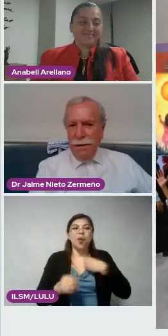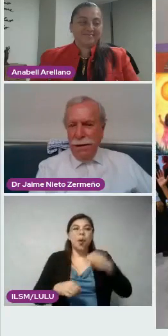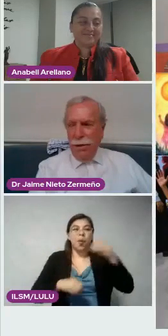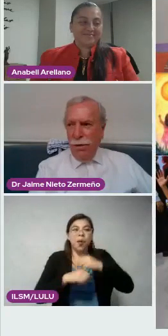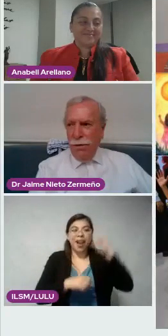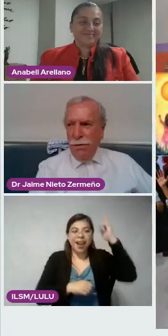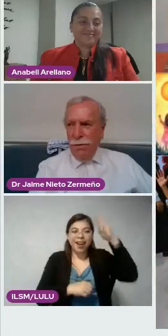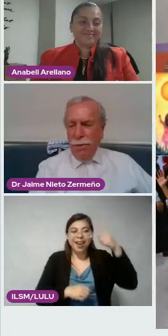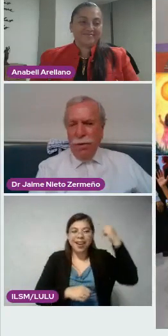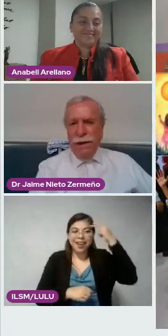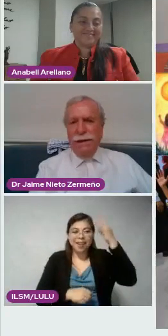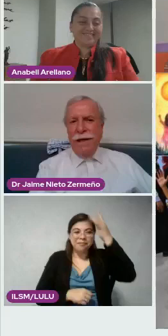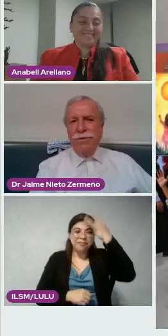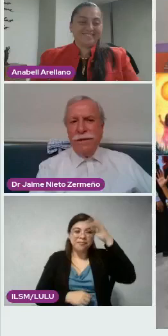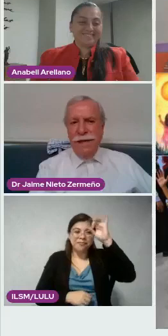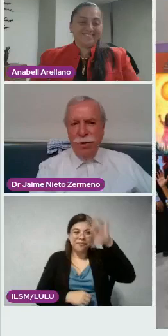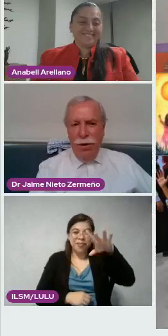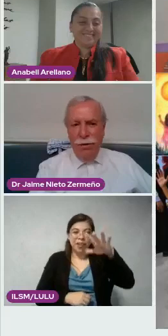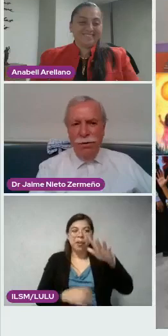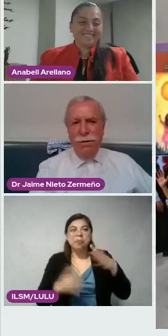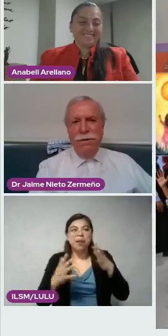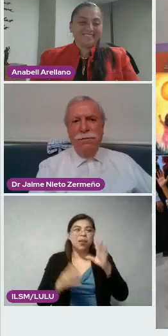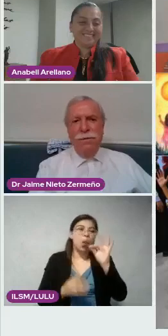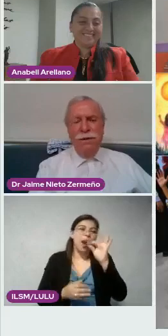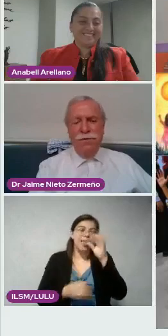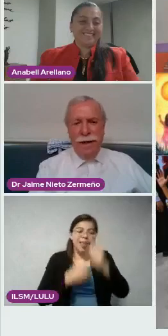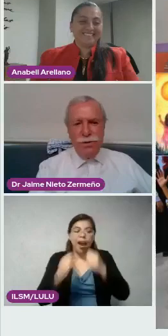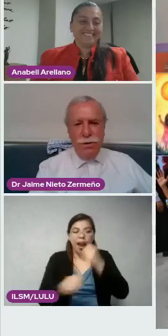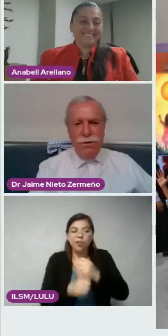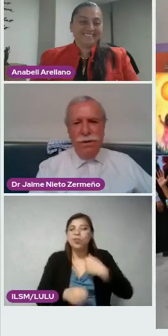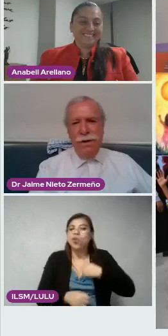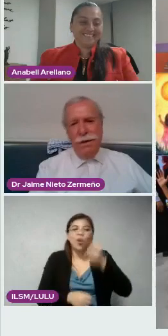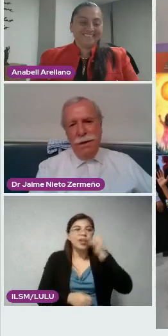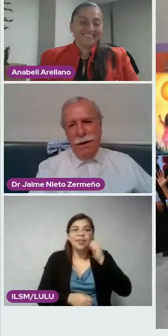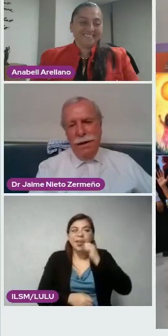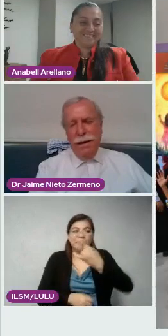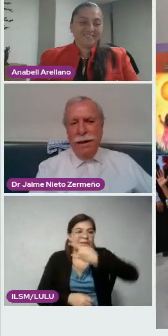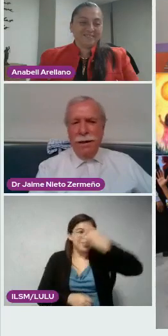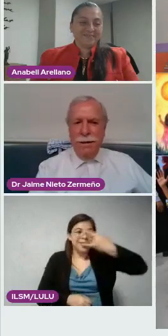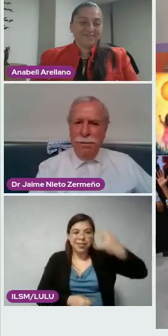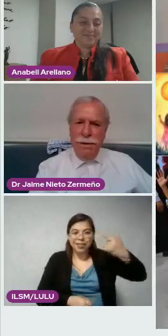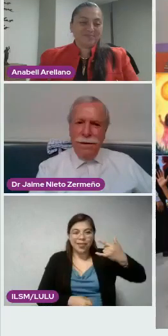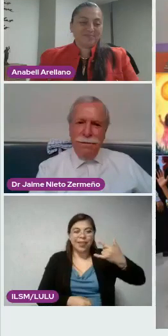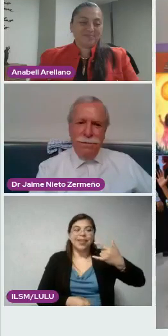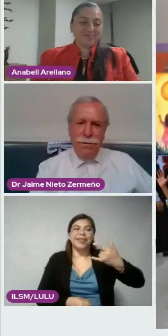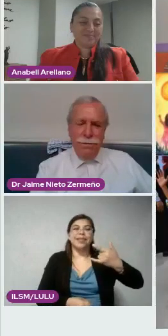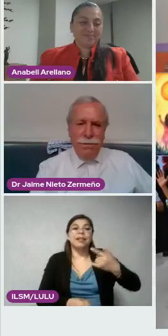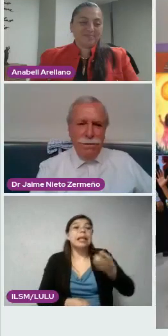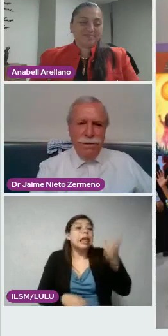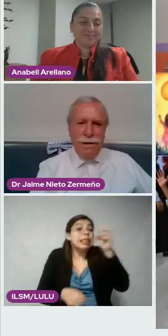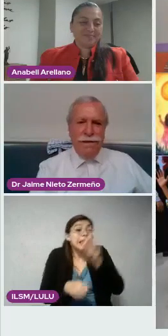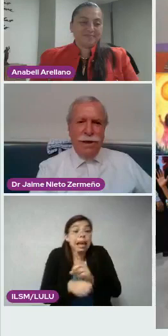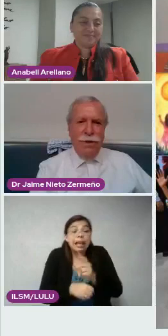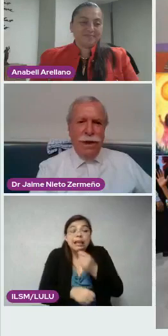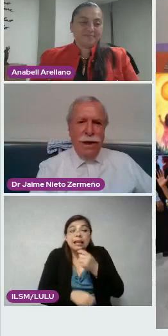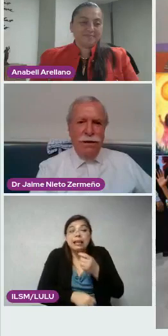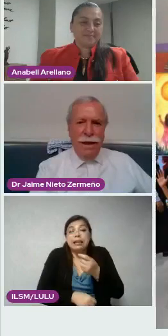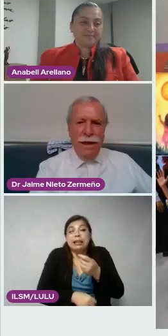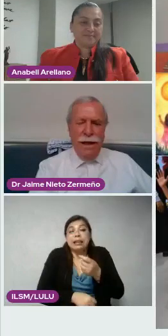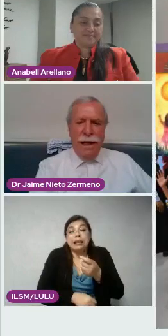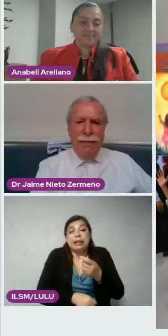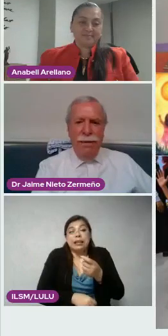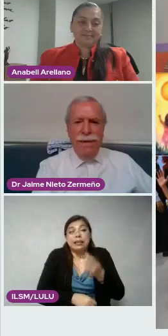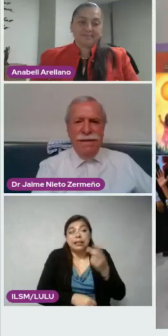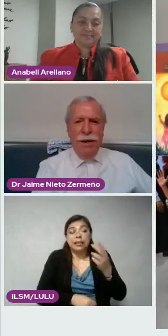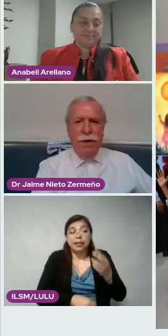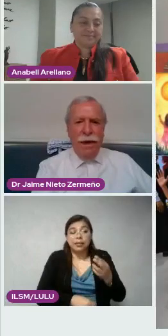tengo como 40 años haciéndolo. Me disfrazo y el día, y son cosas extraordinarias.